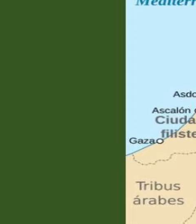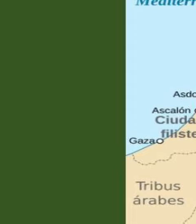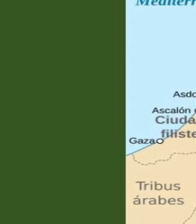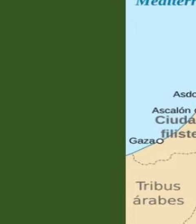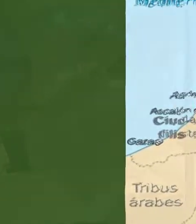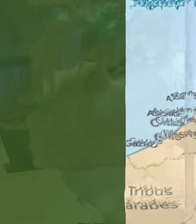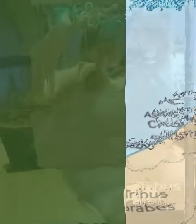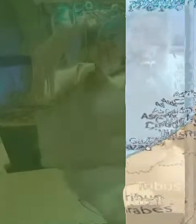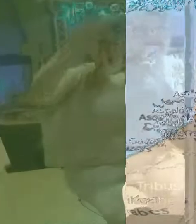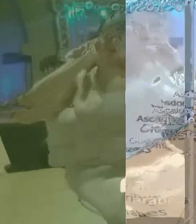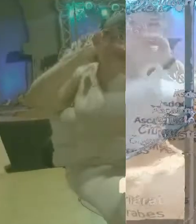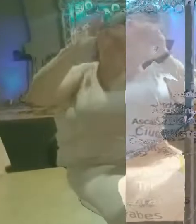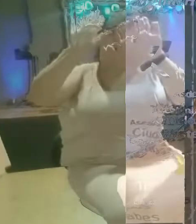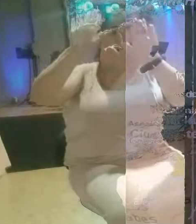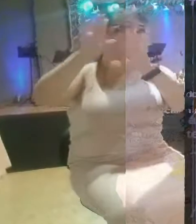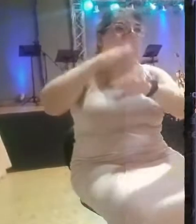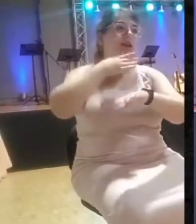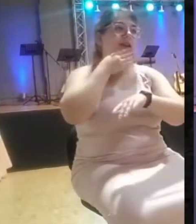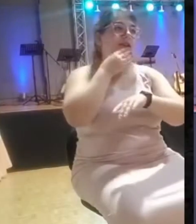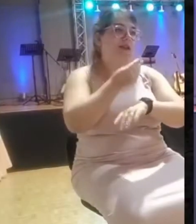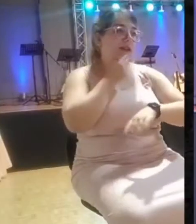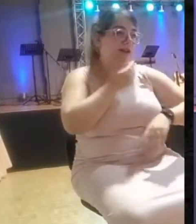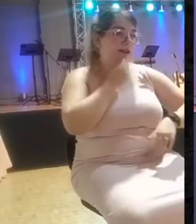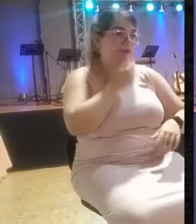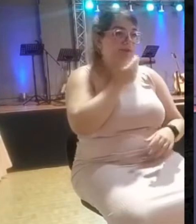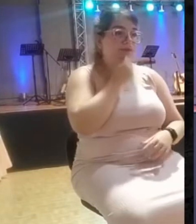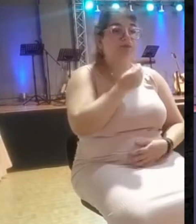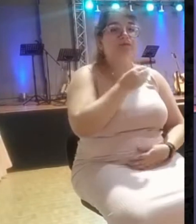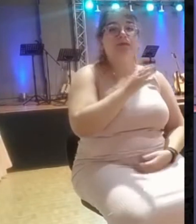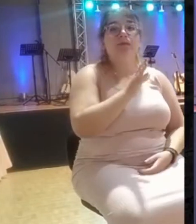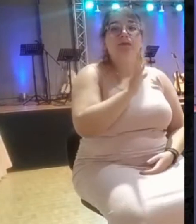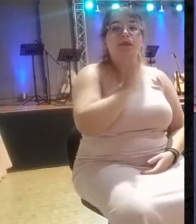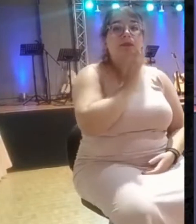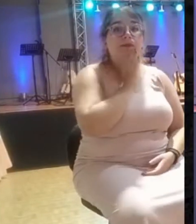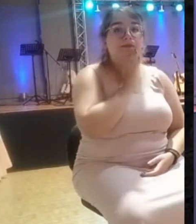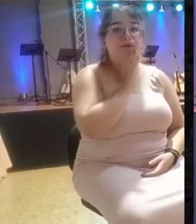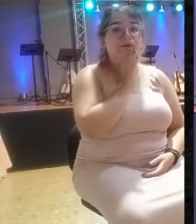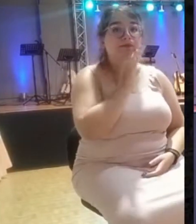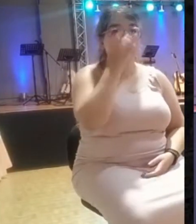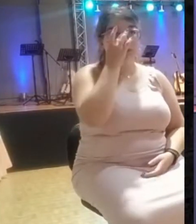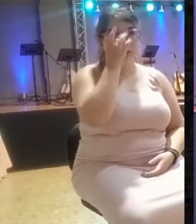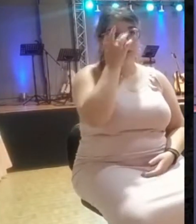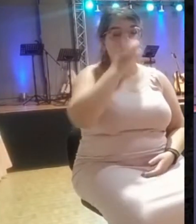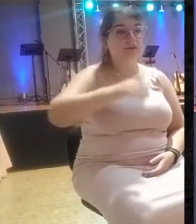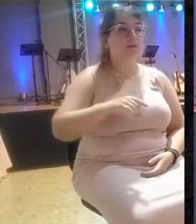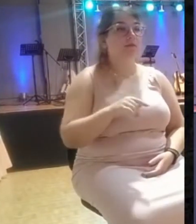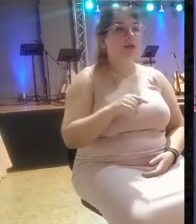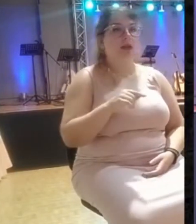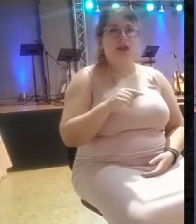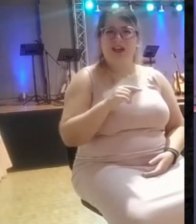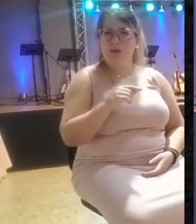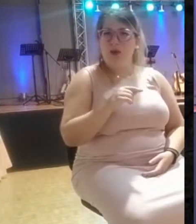para Israel. Y bueno, lo que sucede a partir de aquí es que Jeroboán,